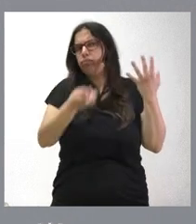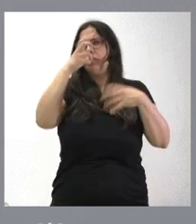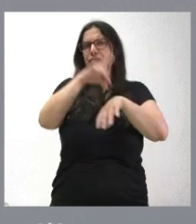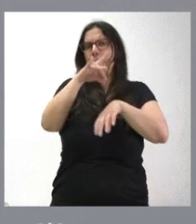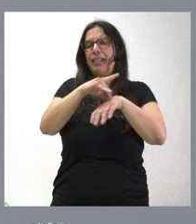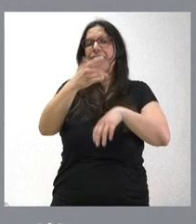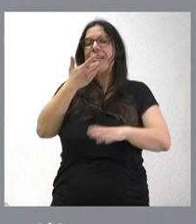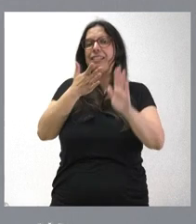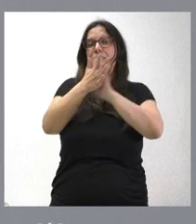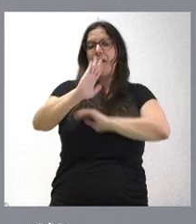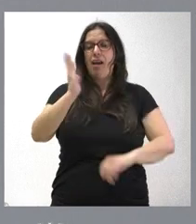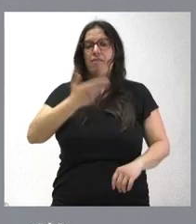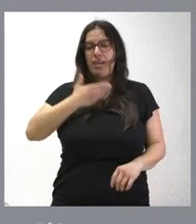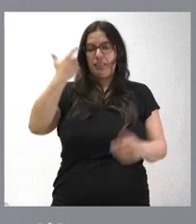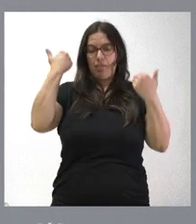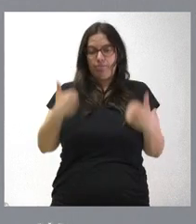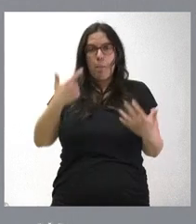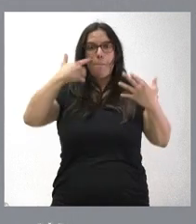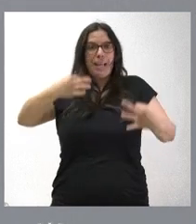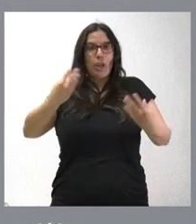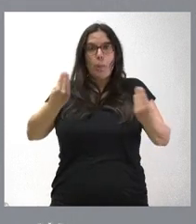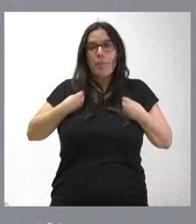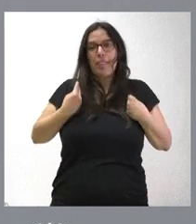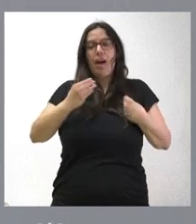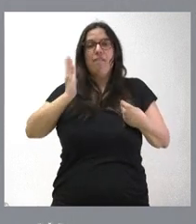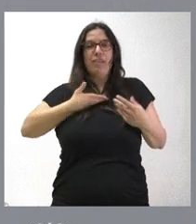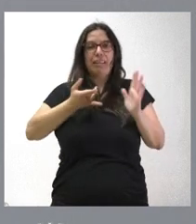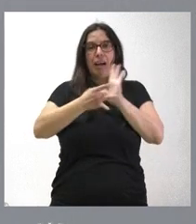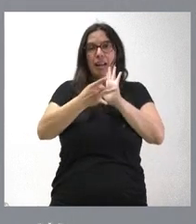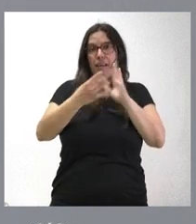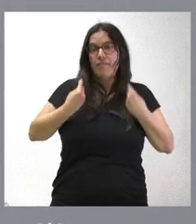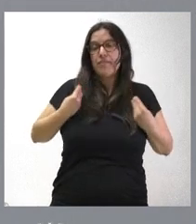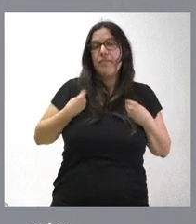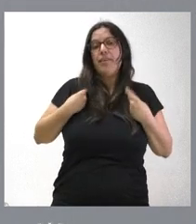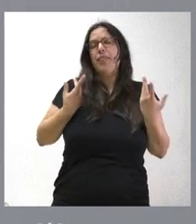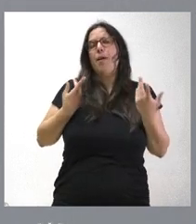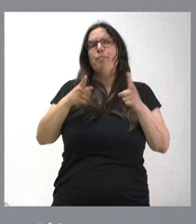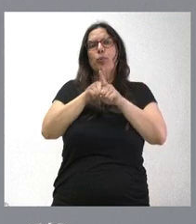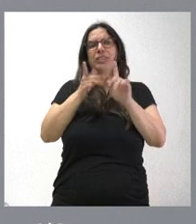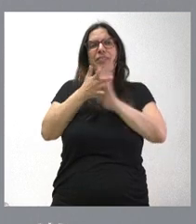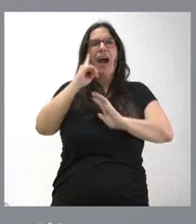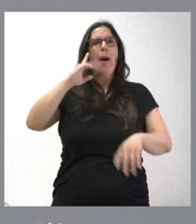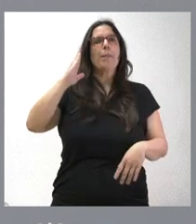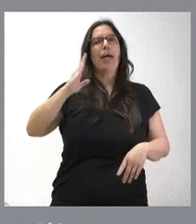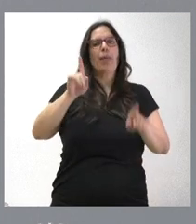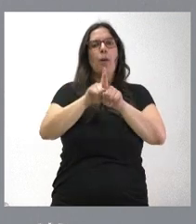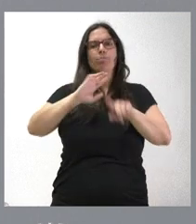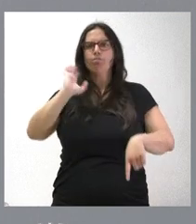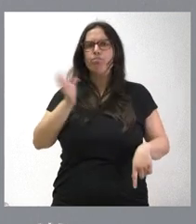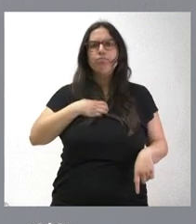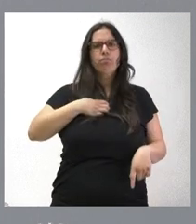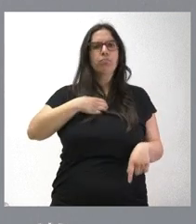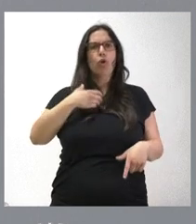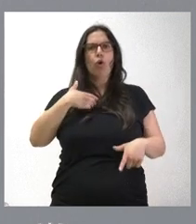suponga para el paciente un riesgo para su vida, para la calidad de esta, entendida como una amenaza a la incapacidad o